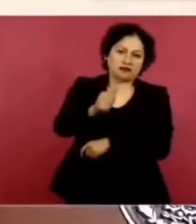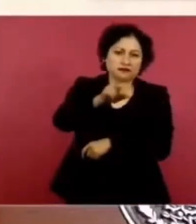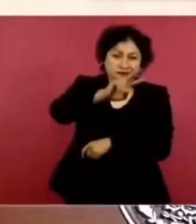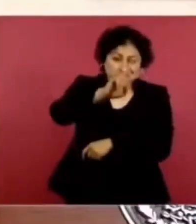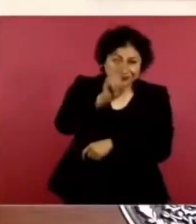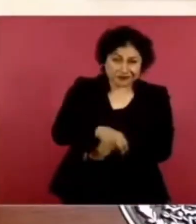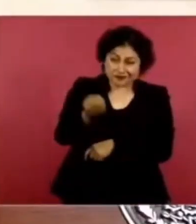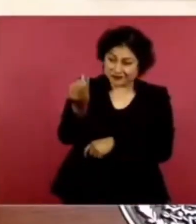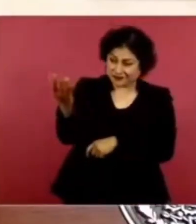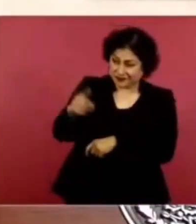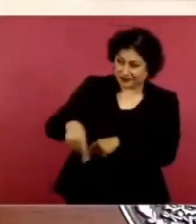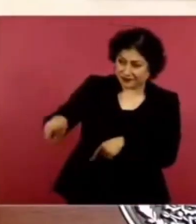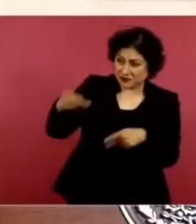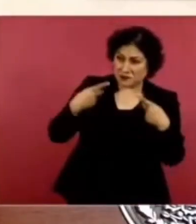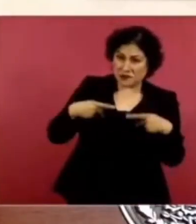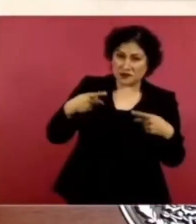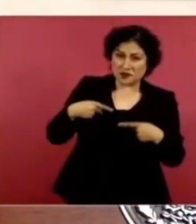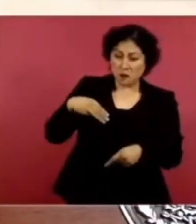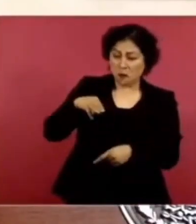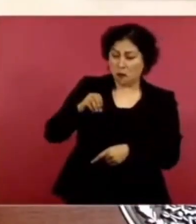Es gente sin autoridad moral.